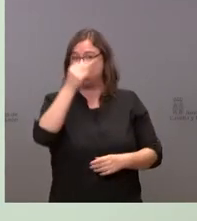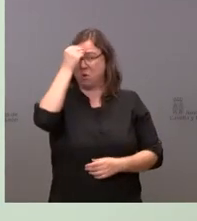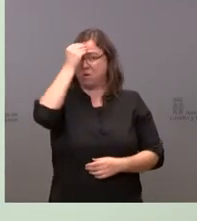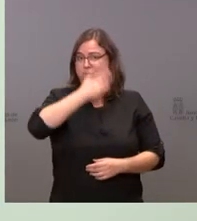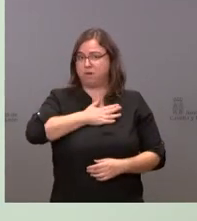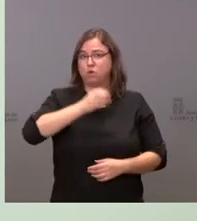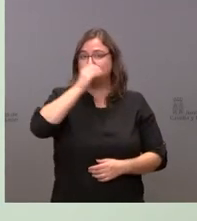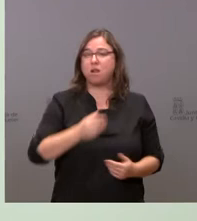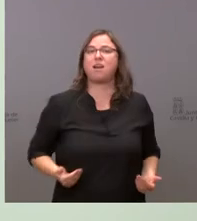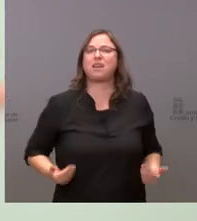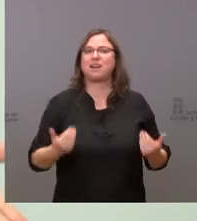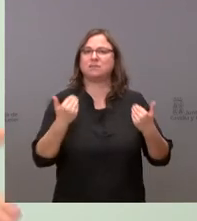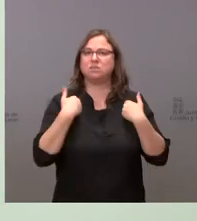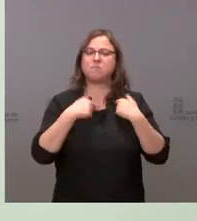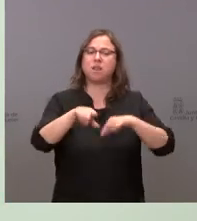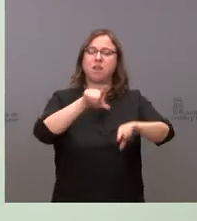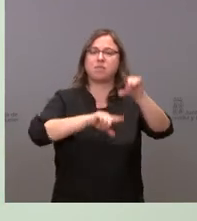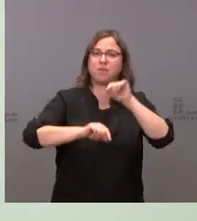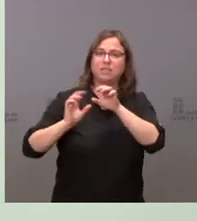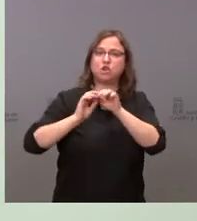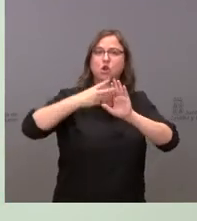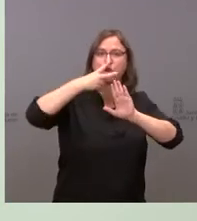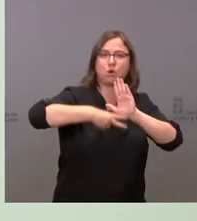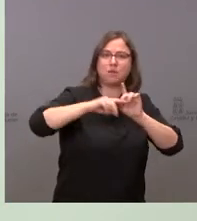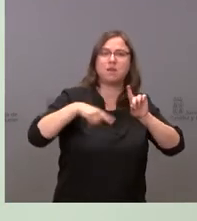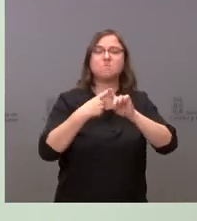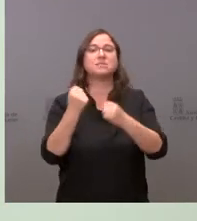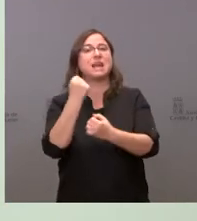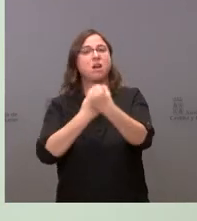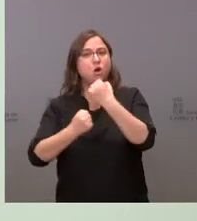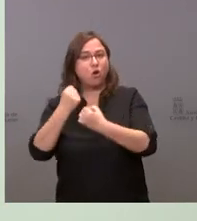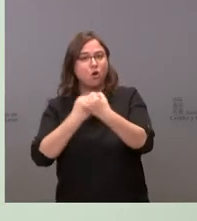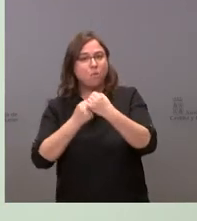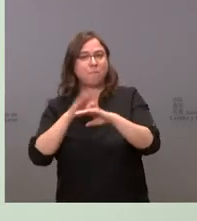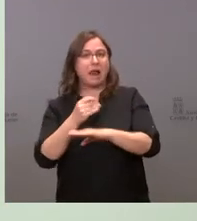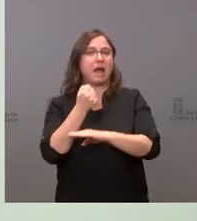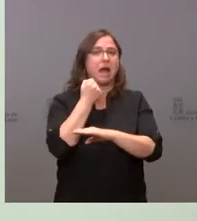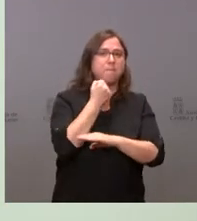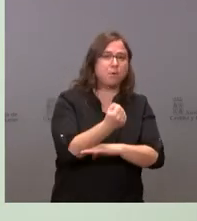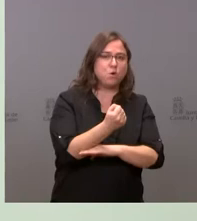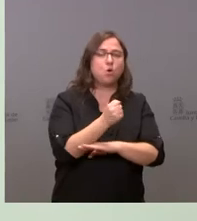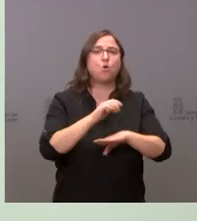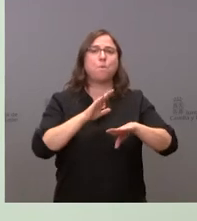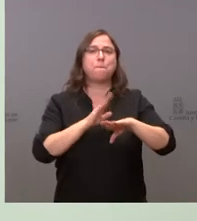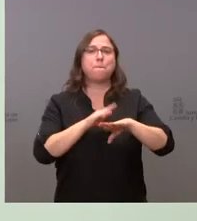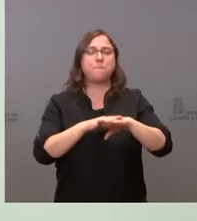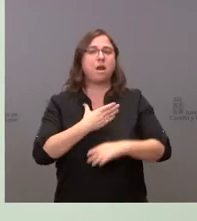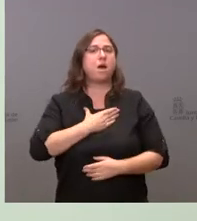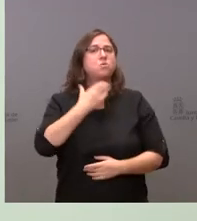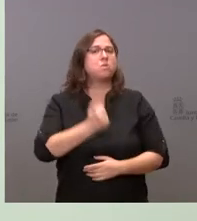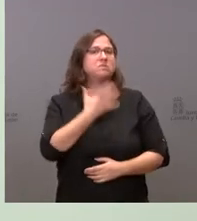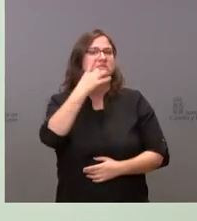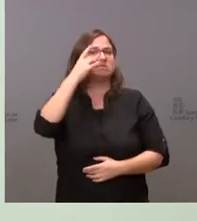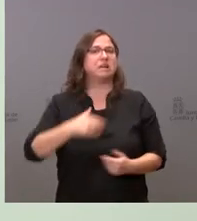tomar decisiones, por un lado normativas y por otro lado económicas, de apoyo y de respaldo a los ayuntamientos,